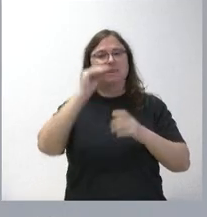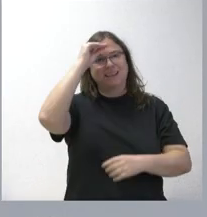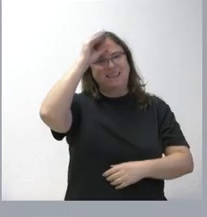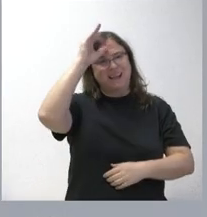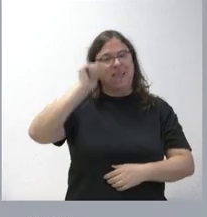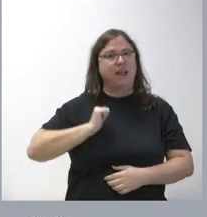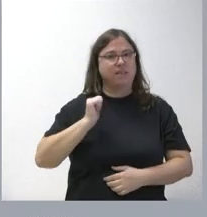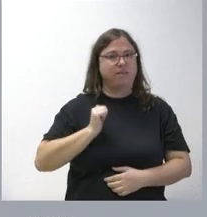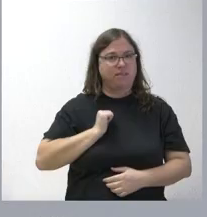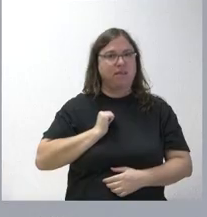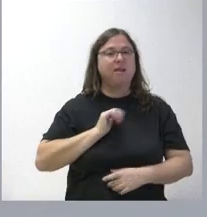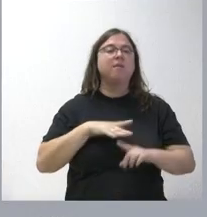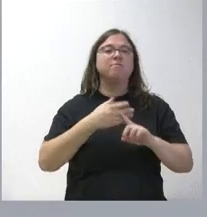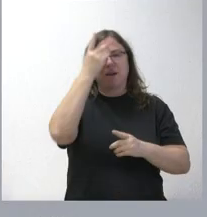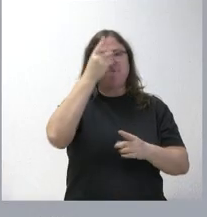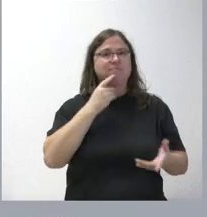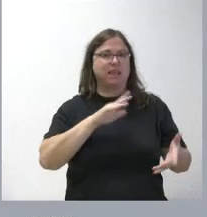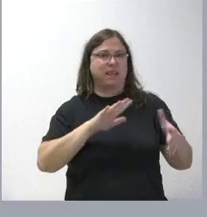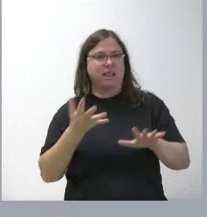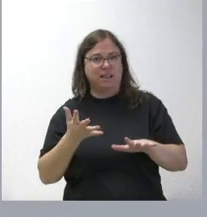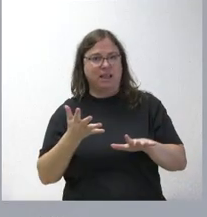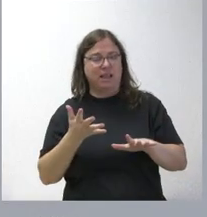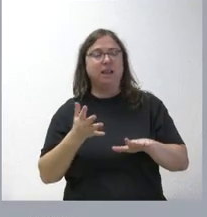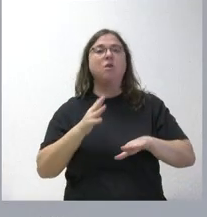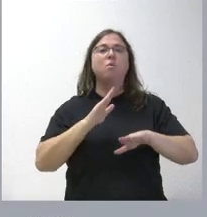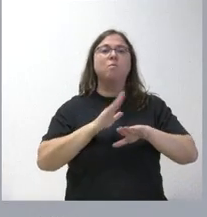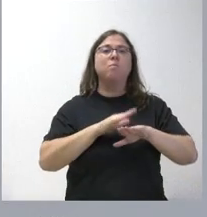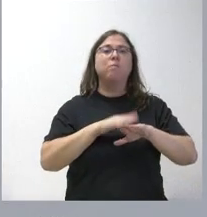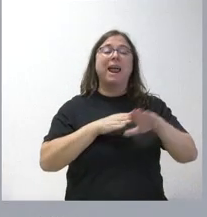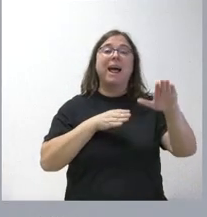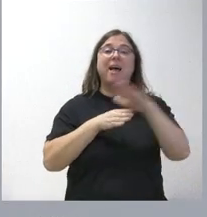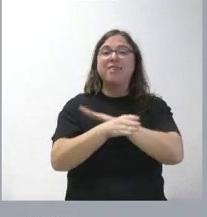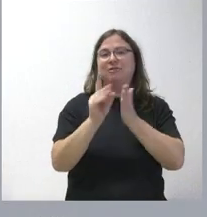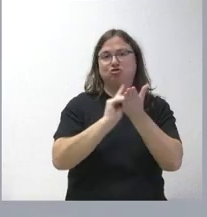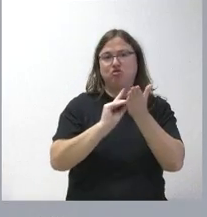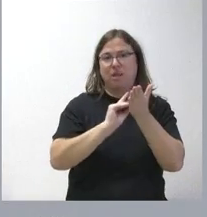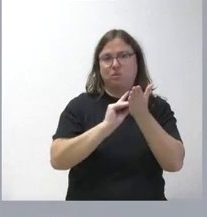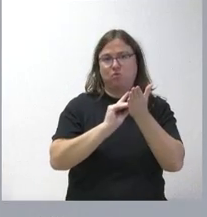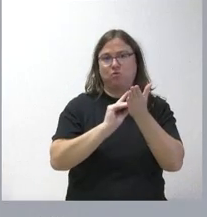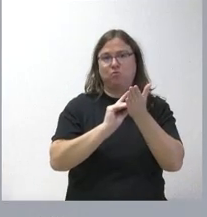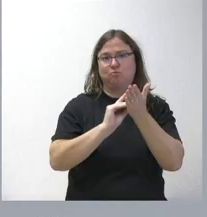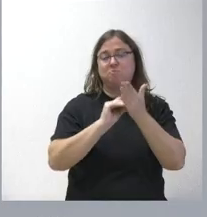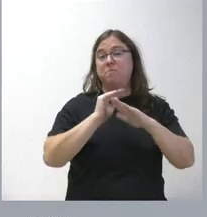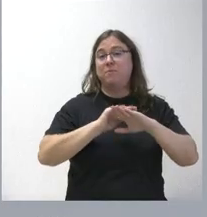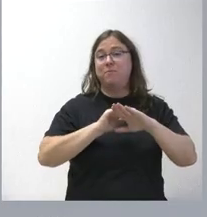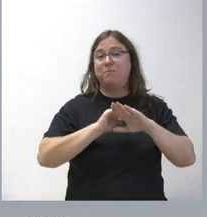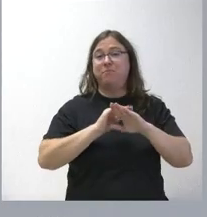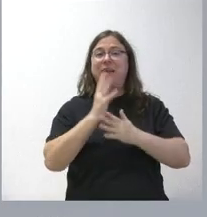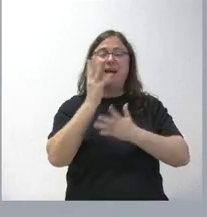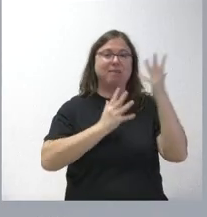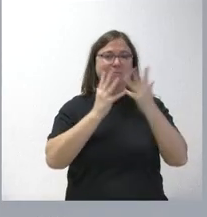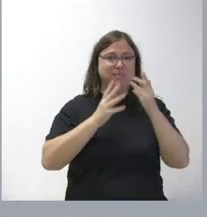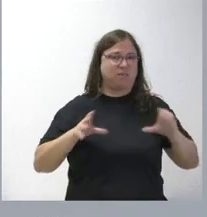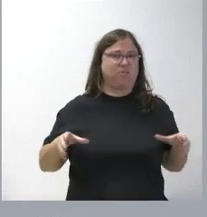artificial, a la digitalización, a la extensión del acceso a datos en el conjunto de la Administración, una